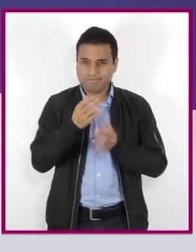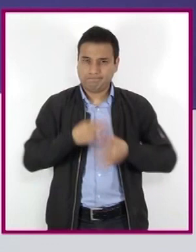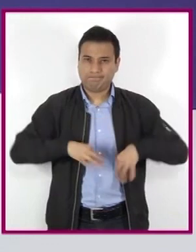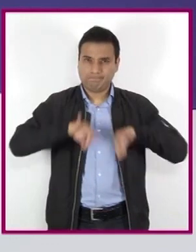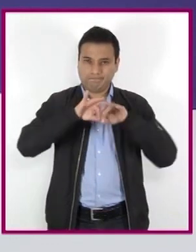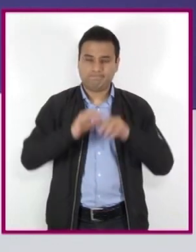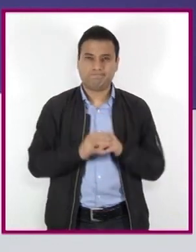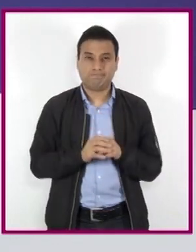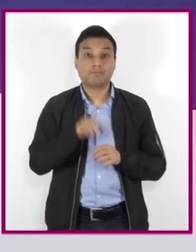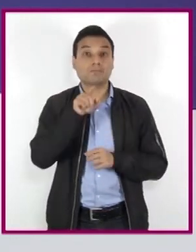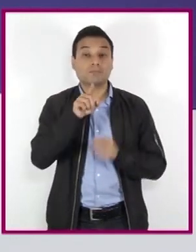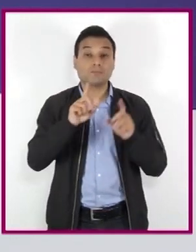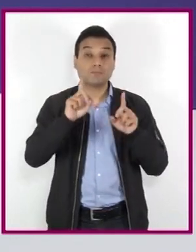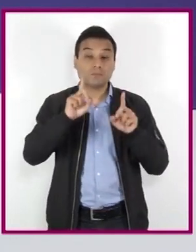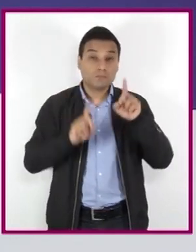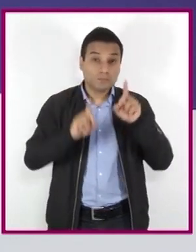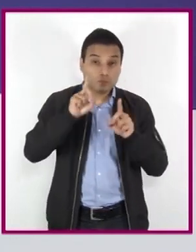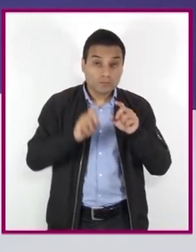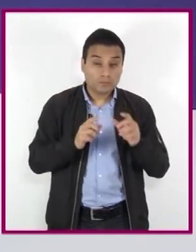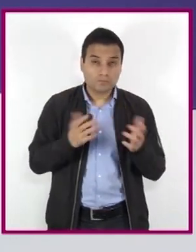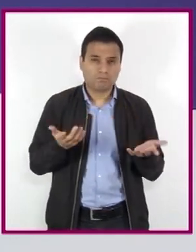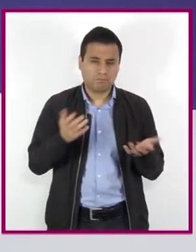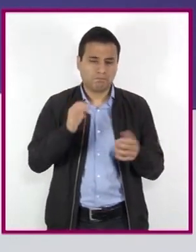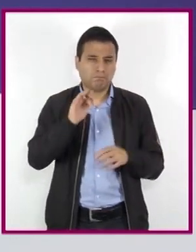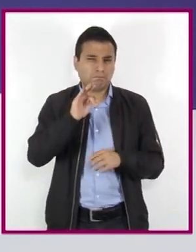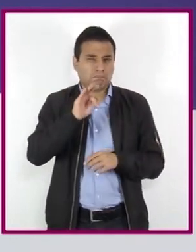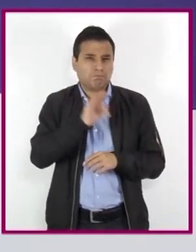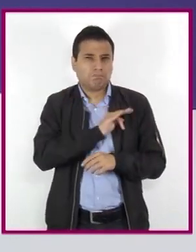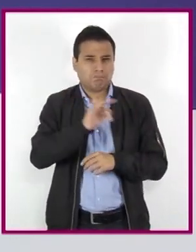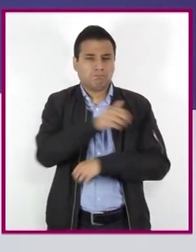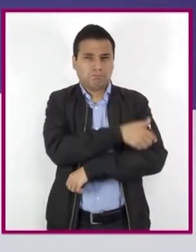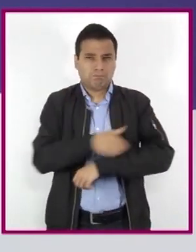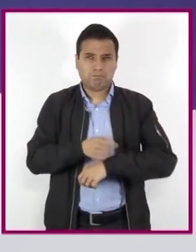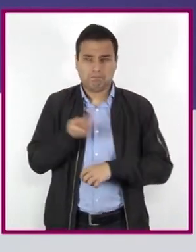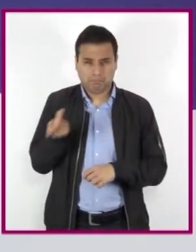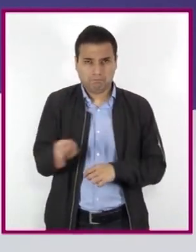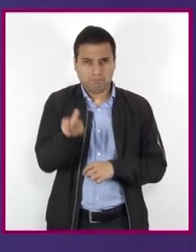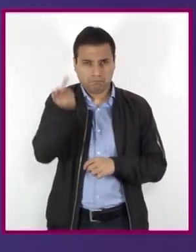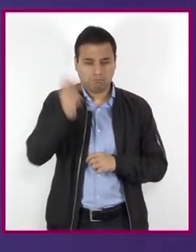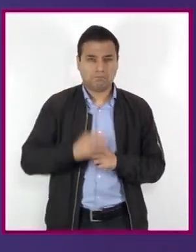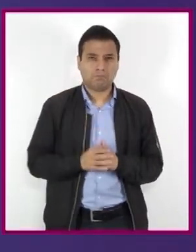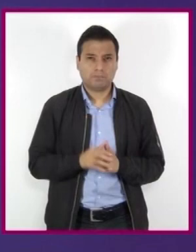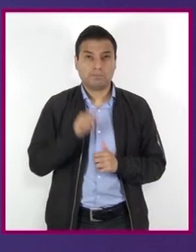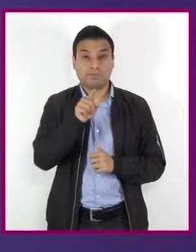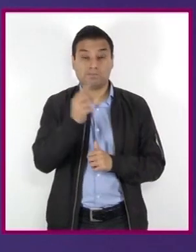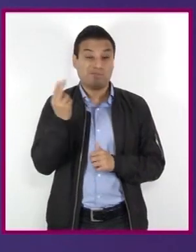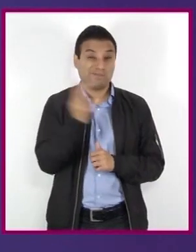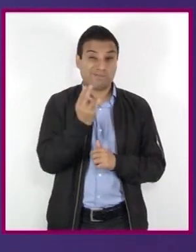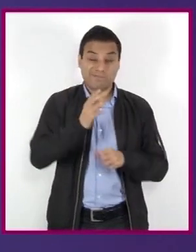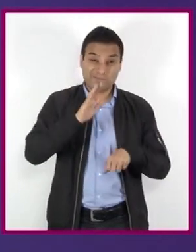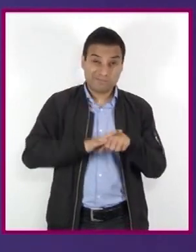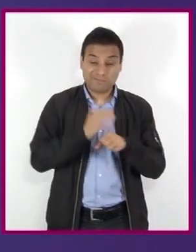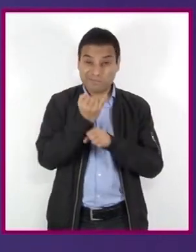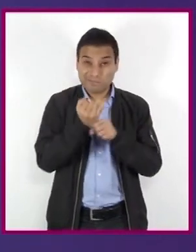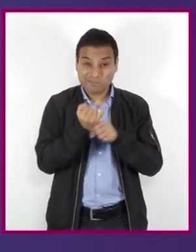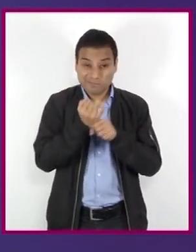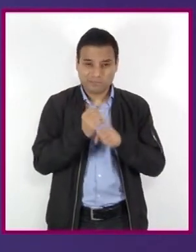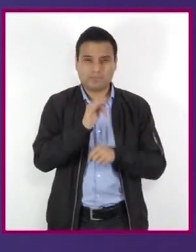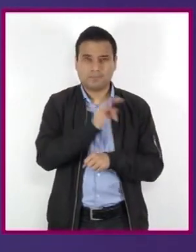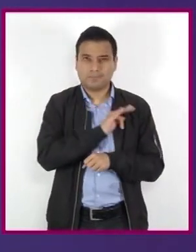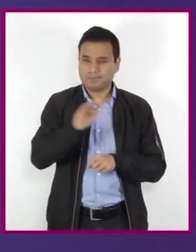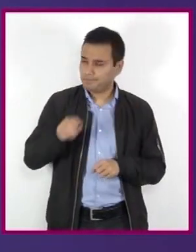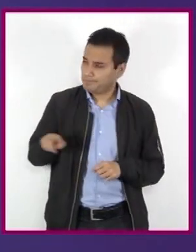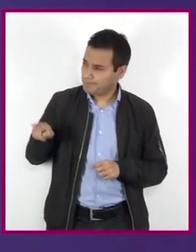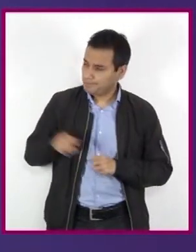Compartan sus dudas e inquietudes respecto a este tema con su familia. Si requieren más información, investiguen en